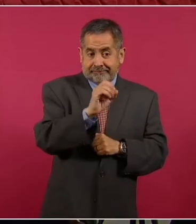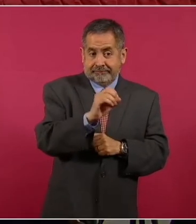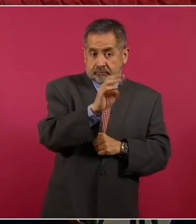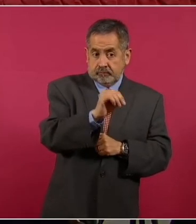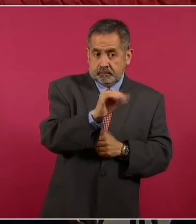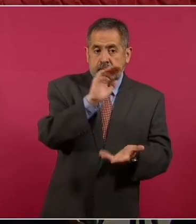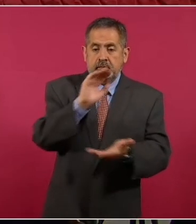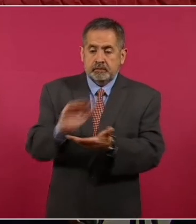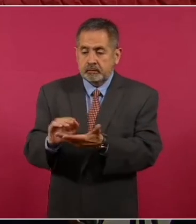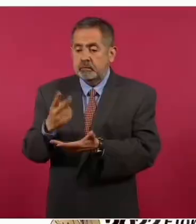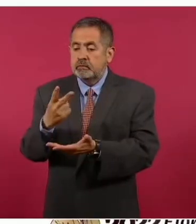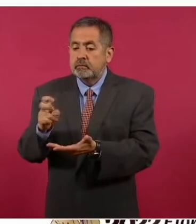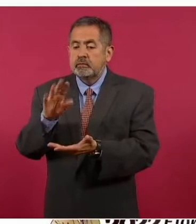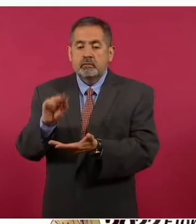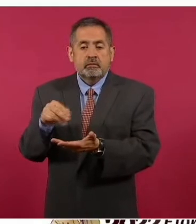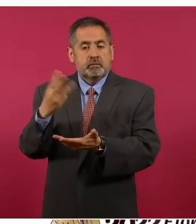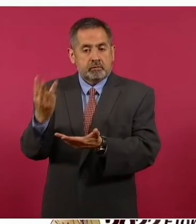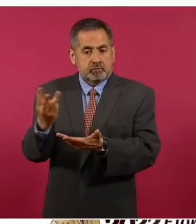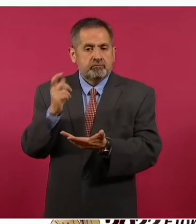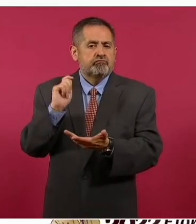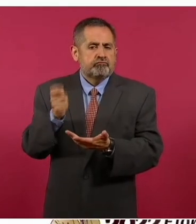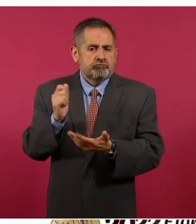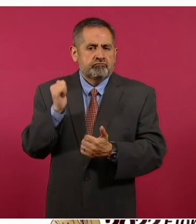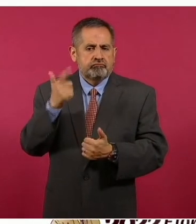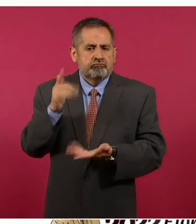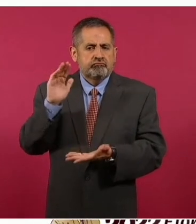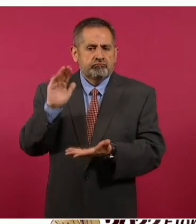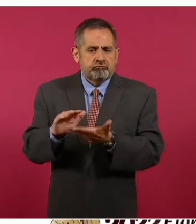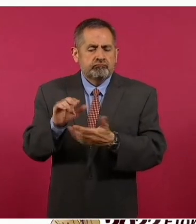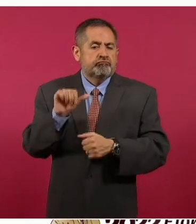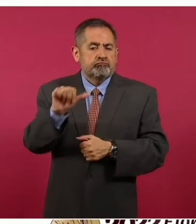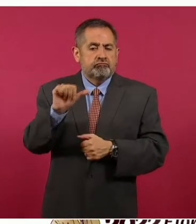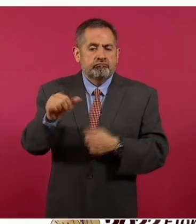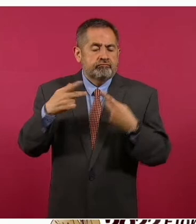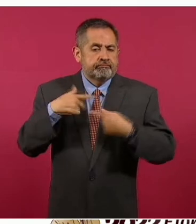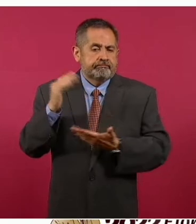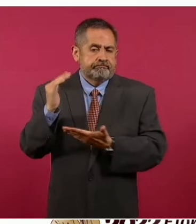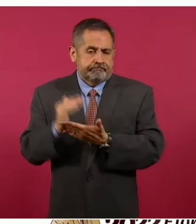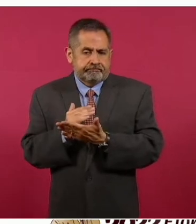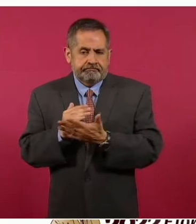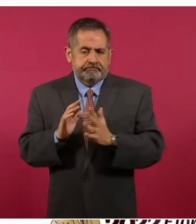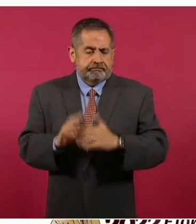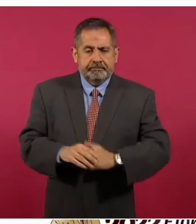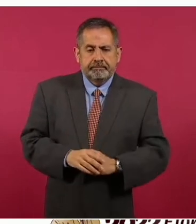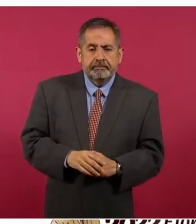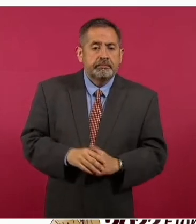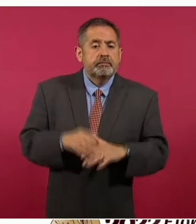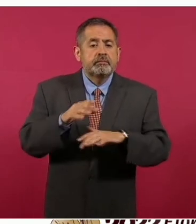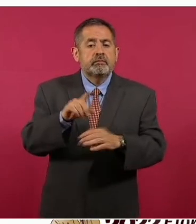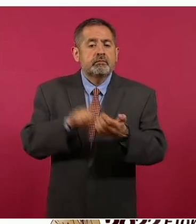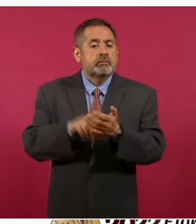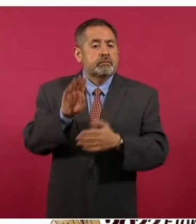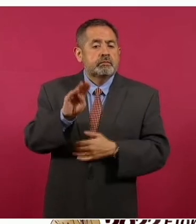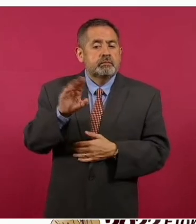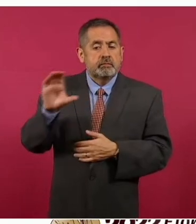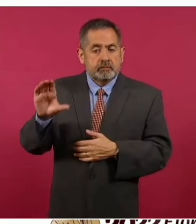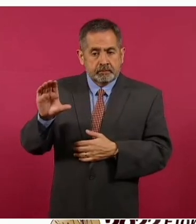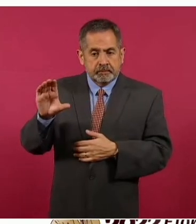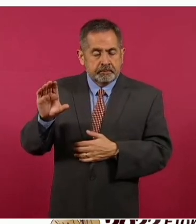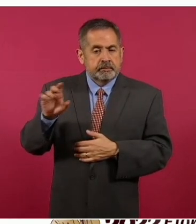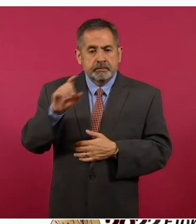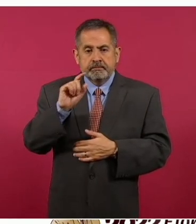a 293, lo que significó una baja de 16 delitos. Adelante. En el caso de Baja California